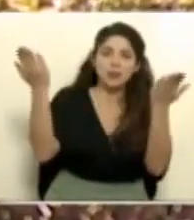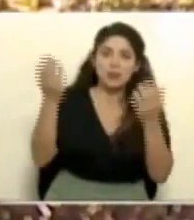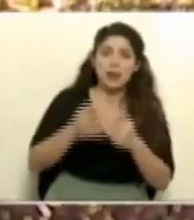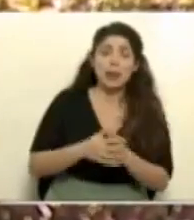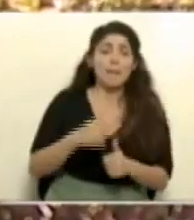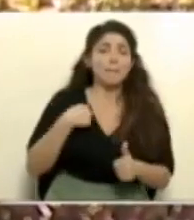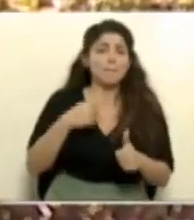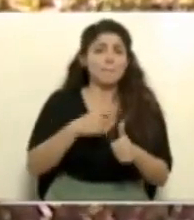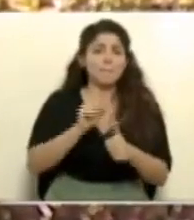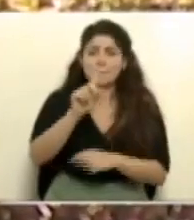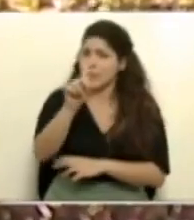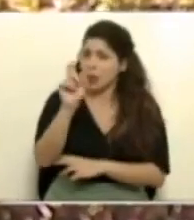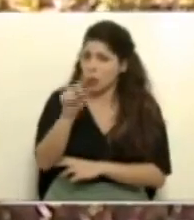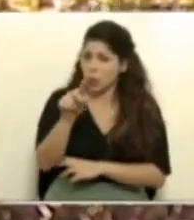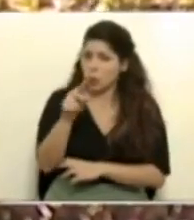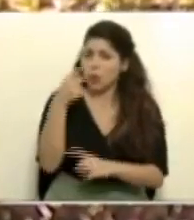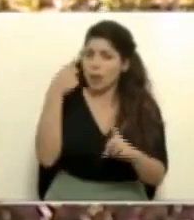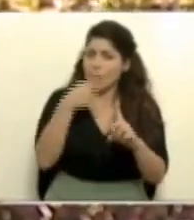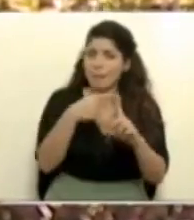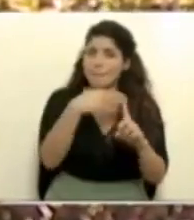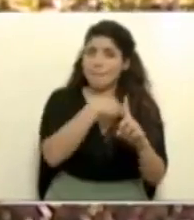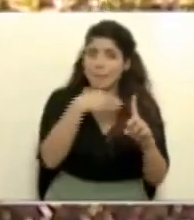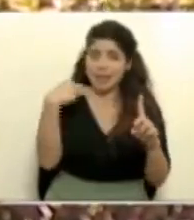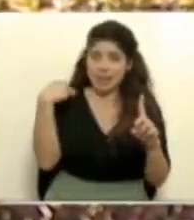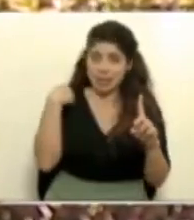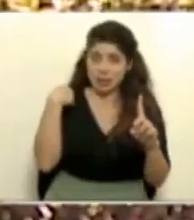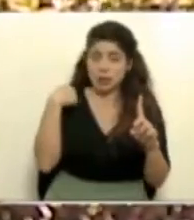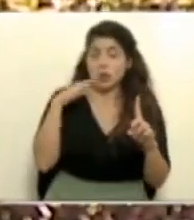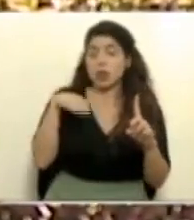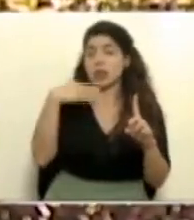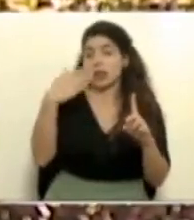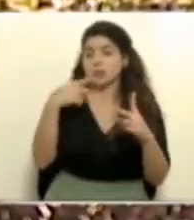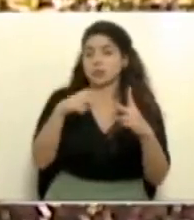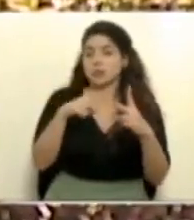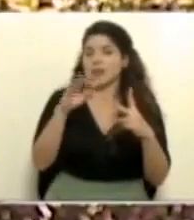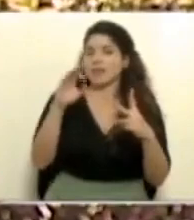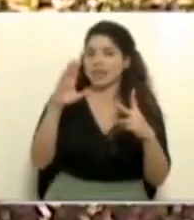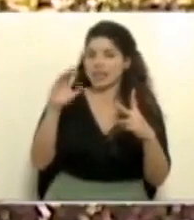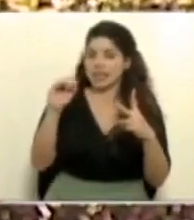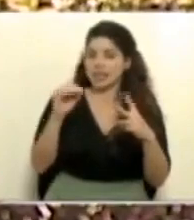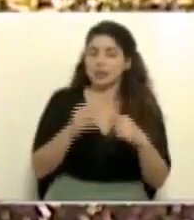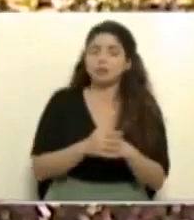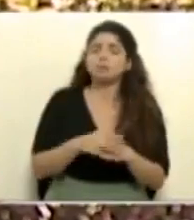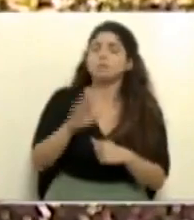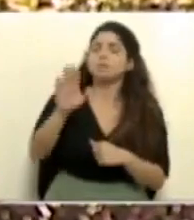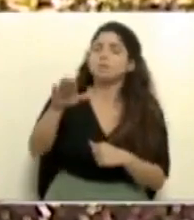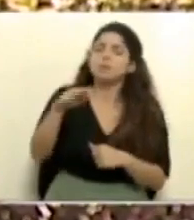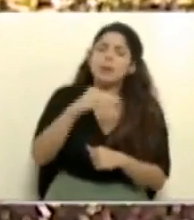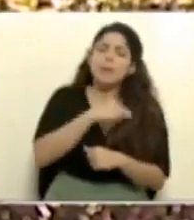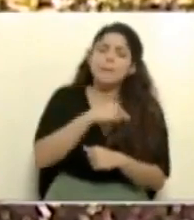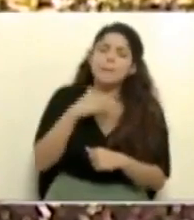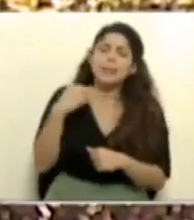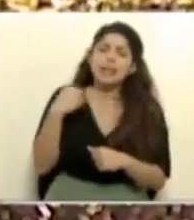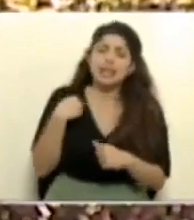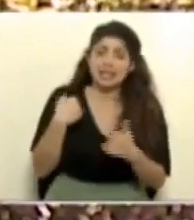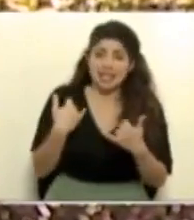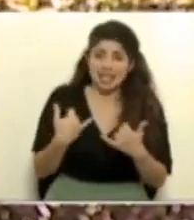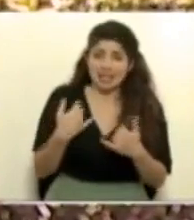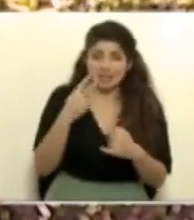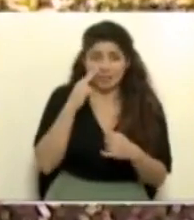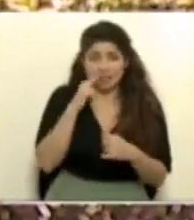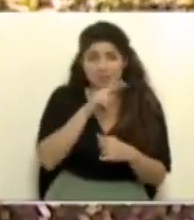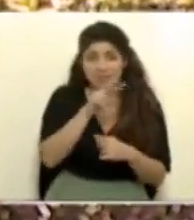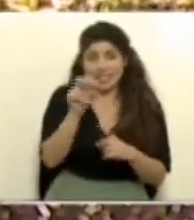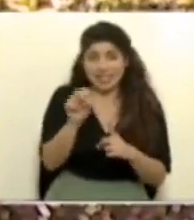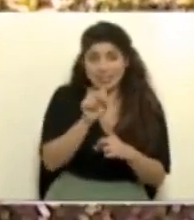Mi primera consulta son para el señor ministro y una para don Francisco Duarte. Señor ministro, en medio de este panorama que